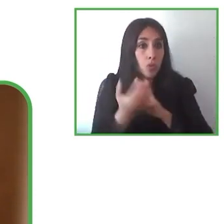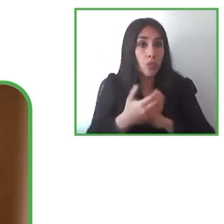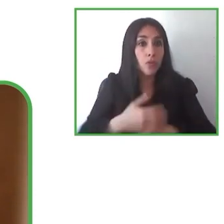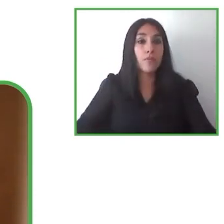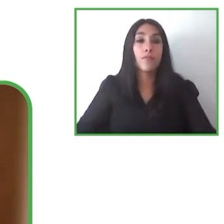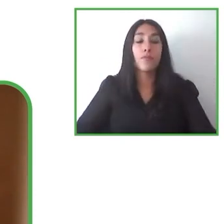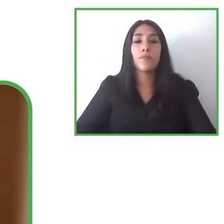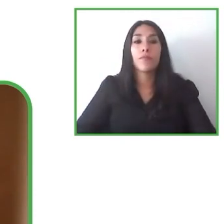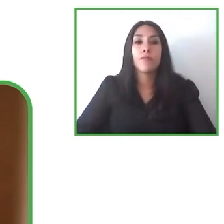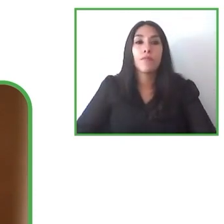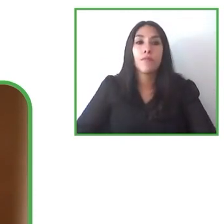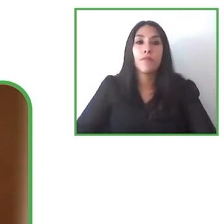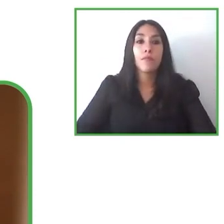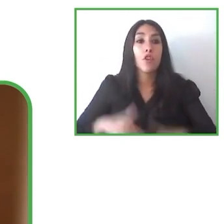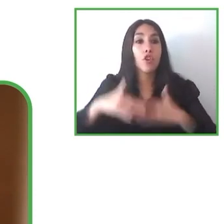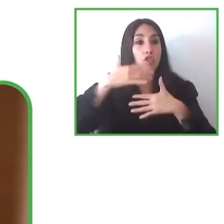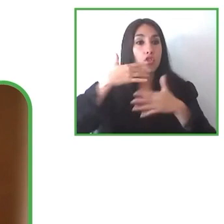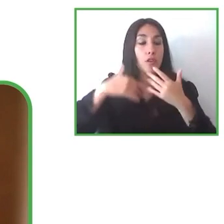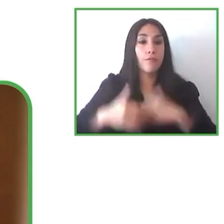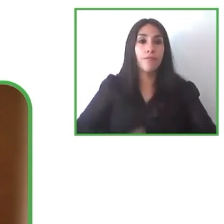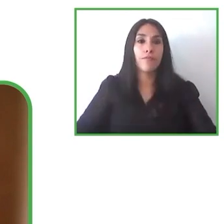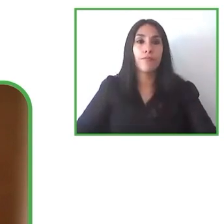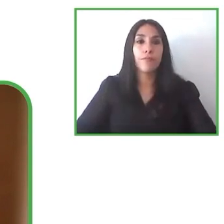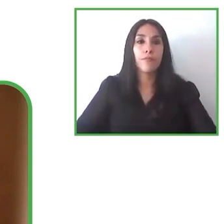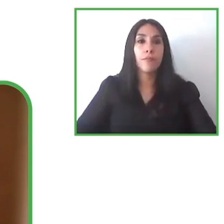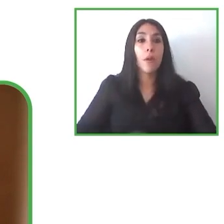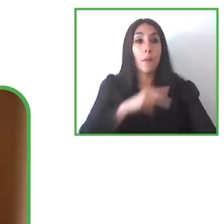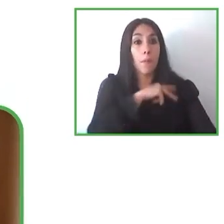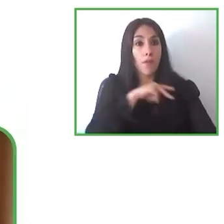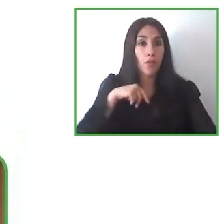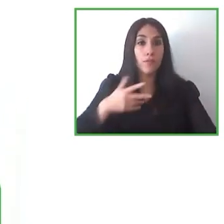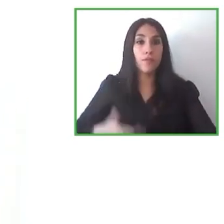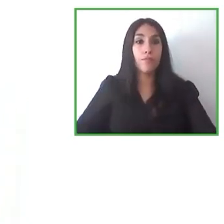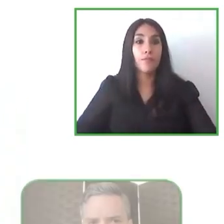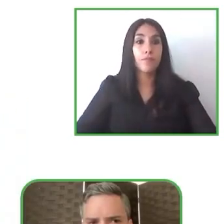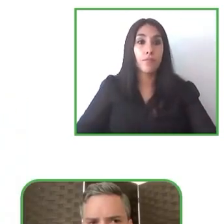la Discapacidad y por supuesto que a todos los que se quieran sentar